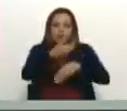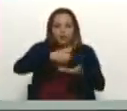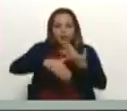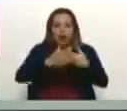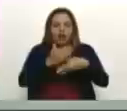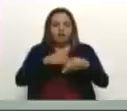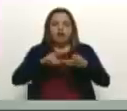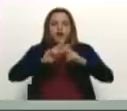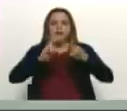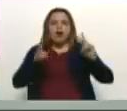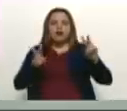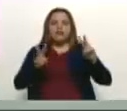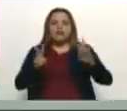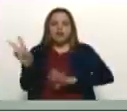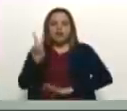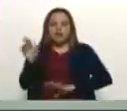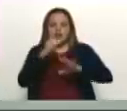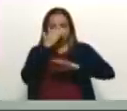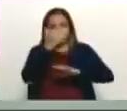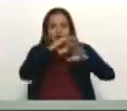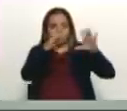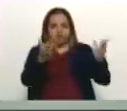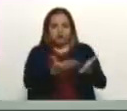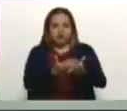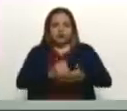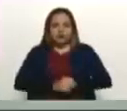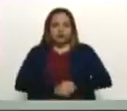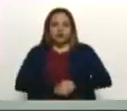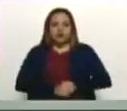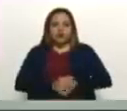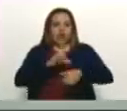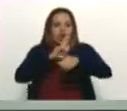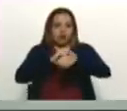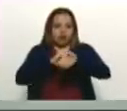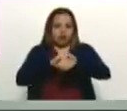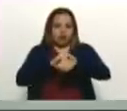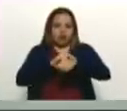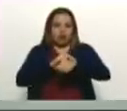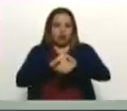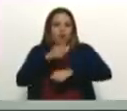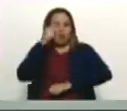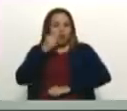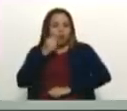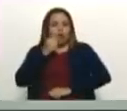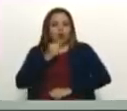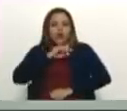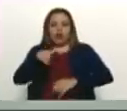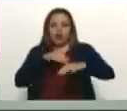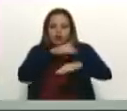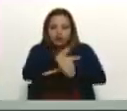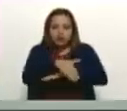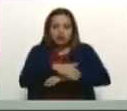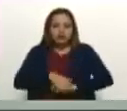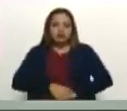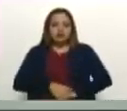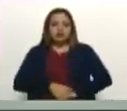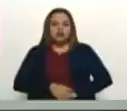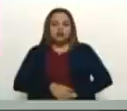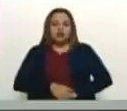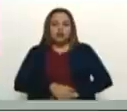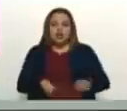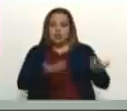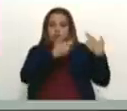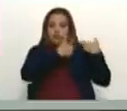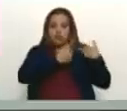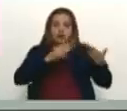Paz de Venezuela ante el mundo, doctor Jorge Rodríguez, plenipotenciario de Venezuela para la paz,